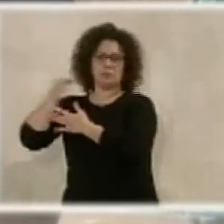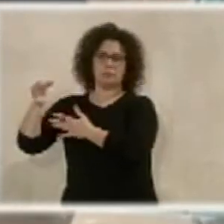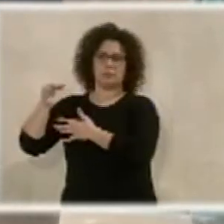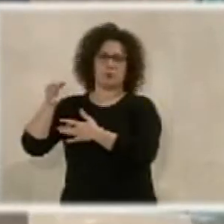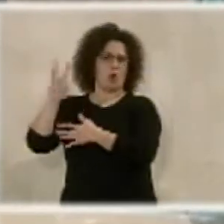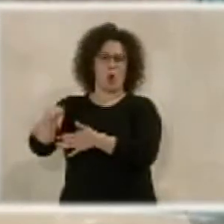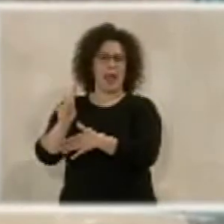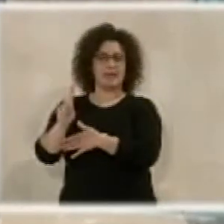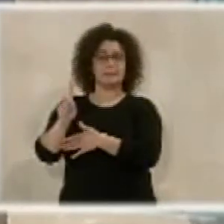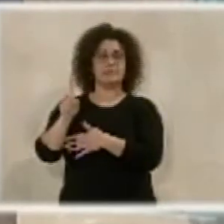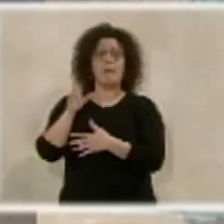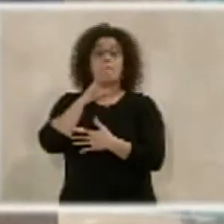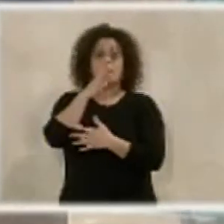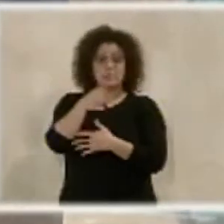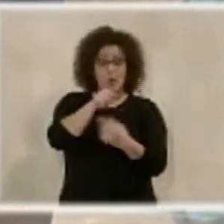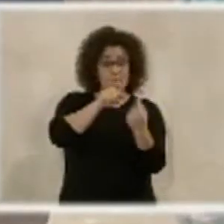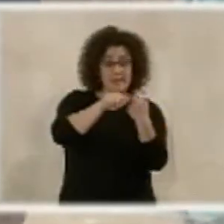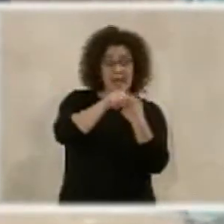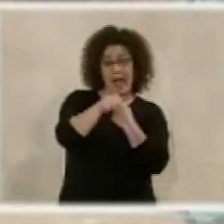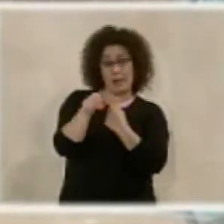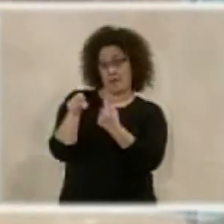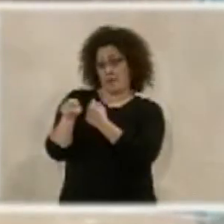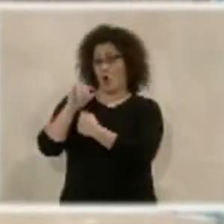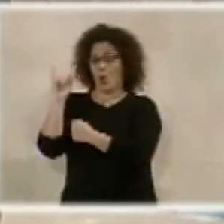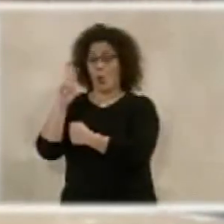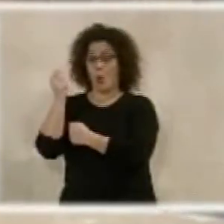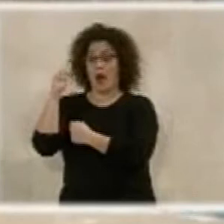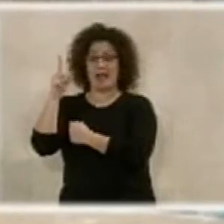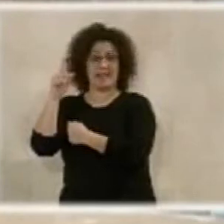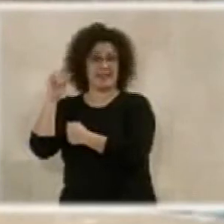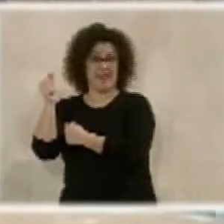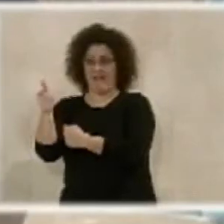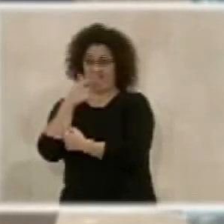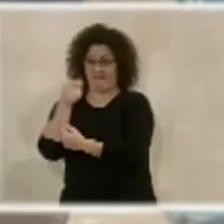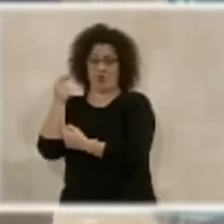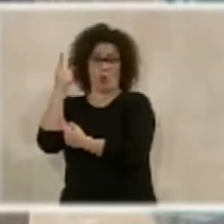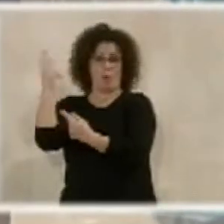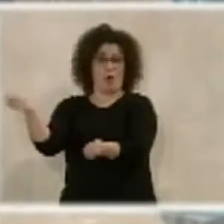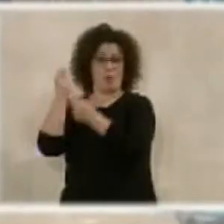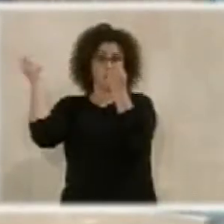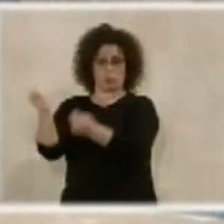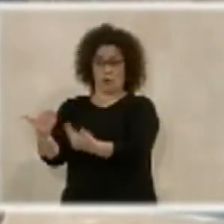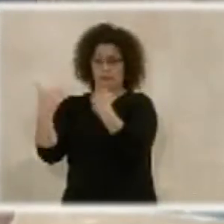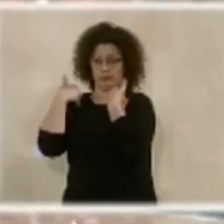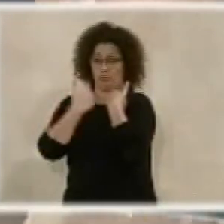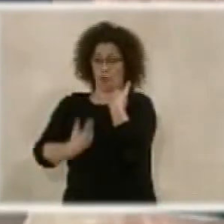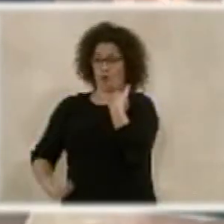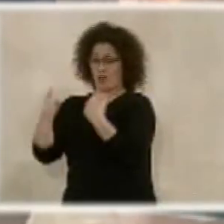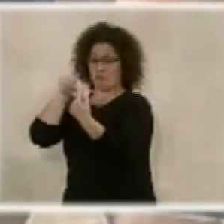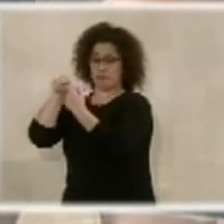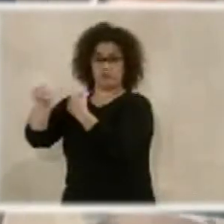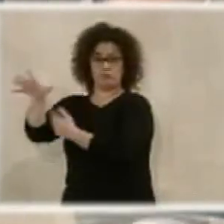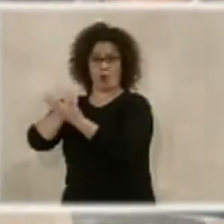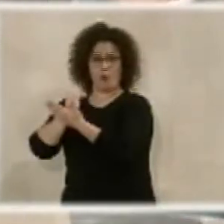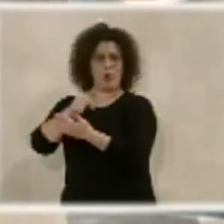Juáida, pero porque los viales eran mayoritariamente de un mismo promotor. Aquí habría que llegar a una